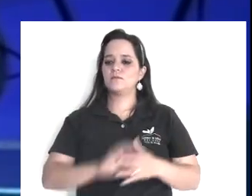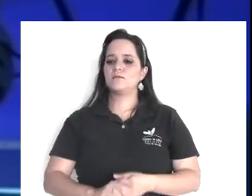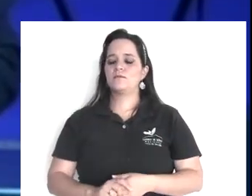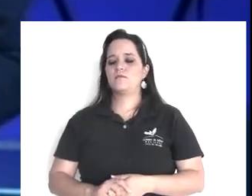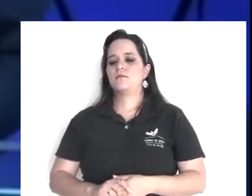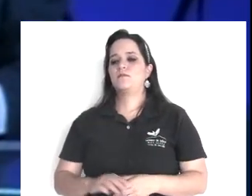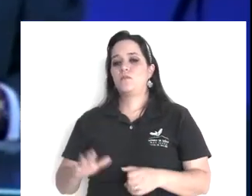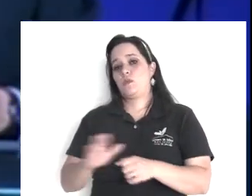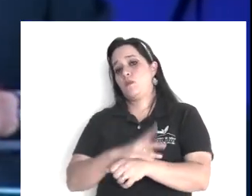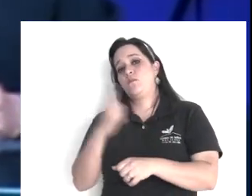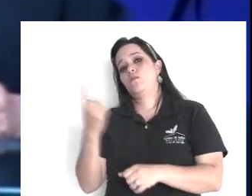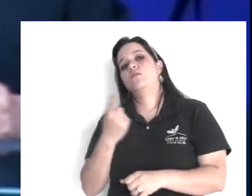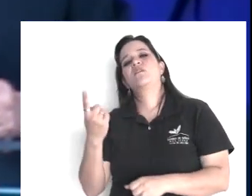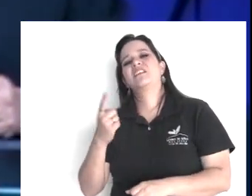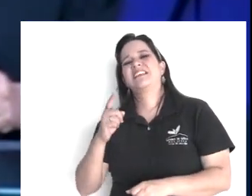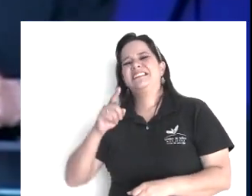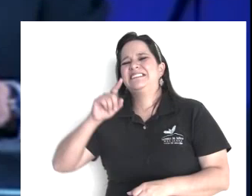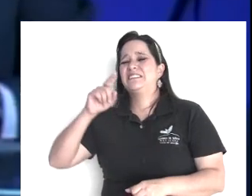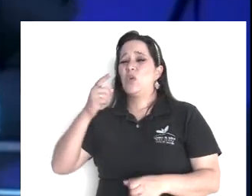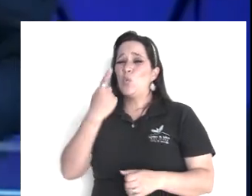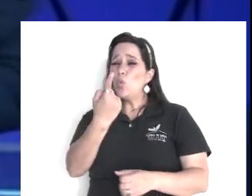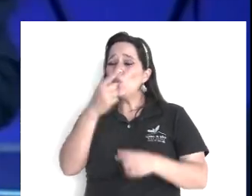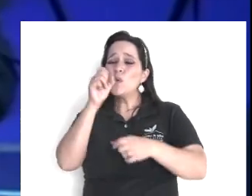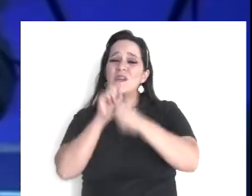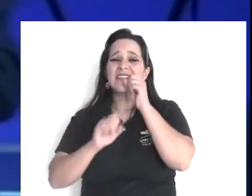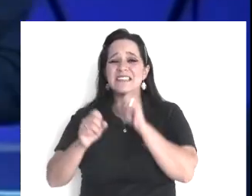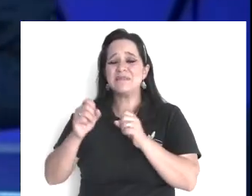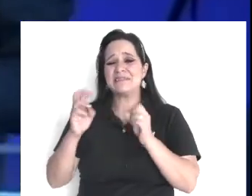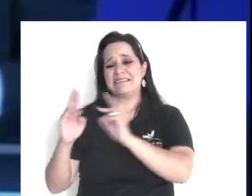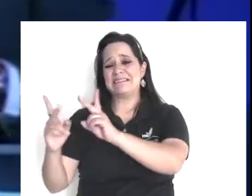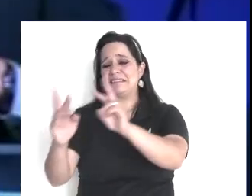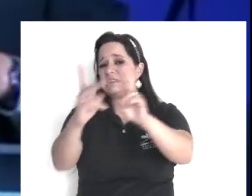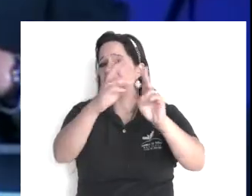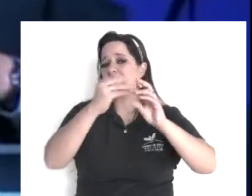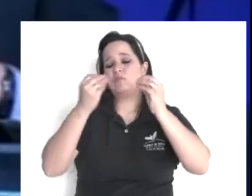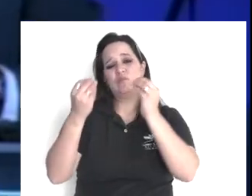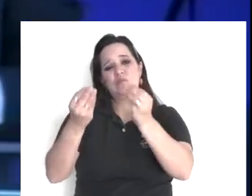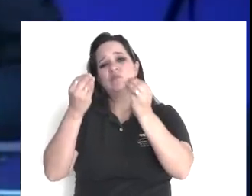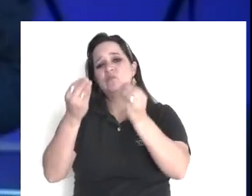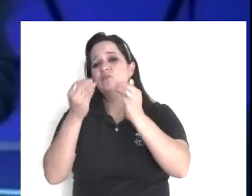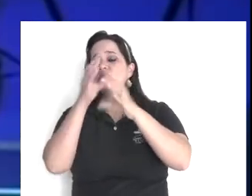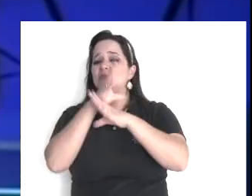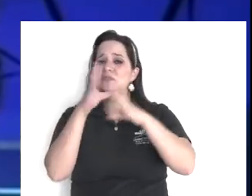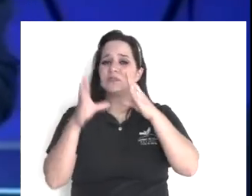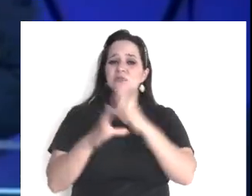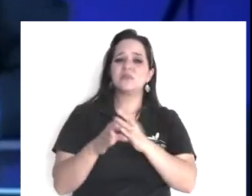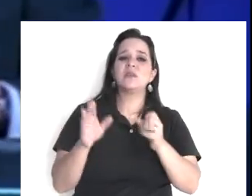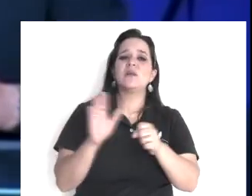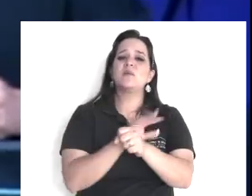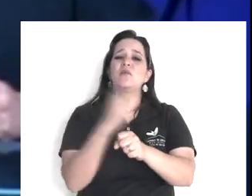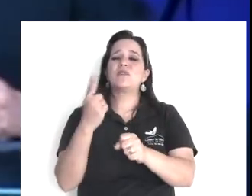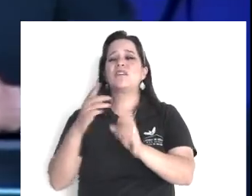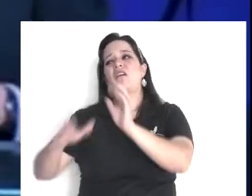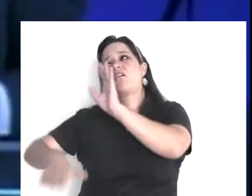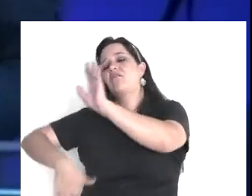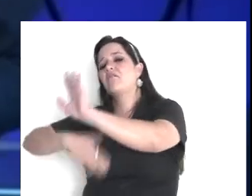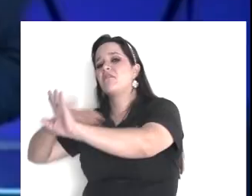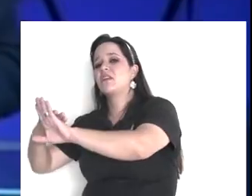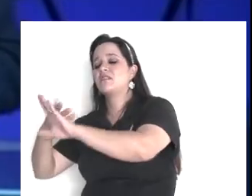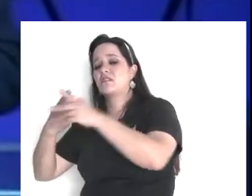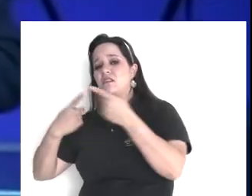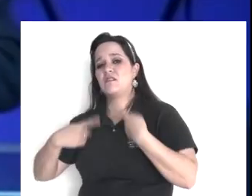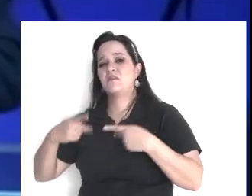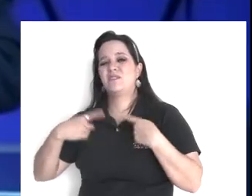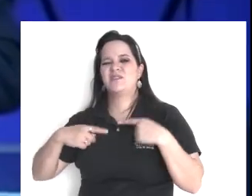porque es algo muy destructivo, porque, porque, porque destruye la reputación de alguien,